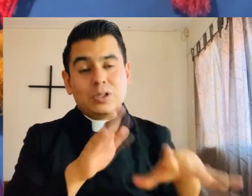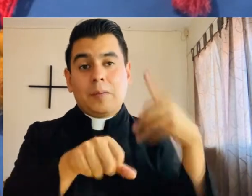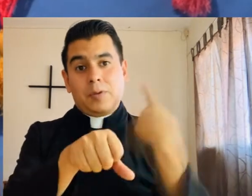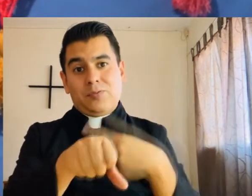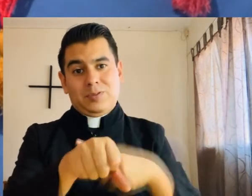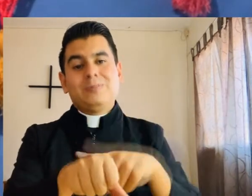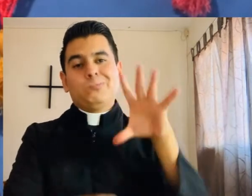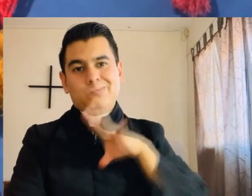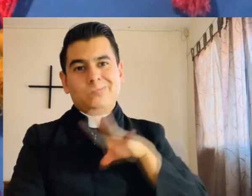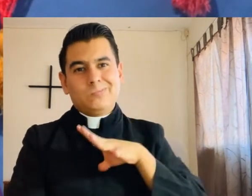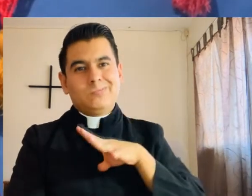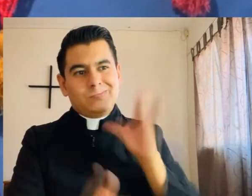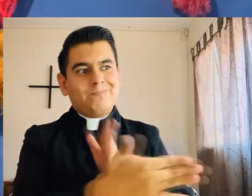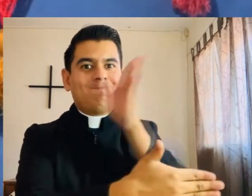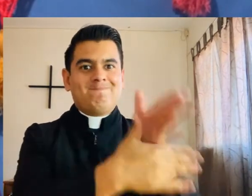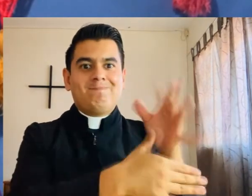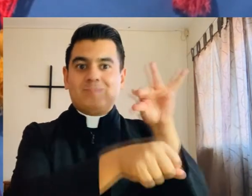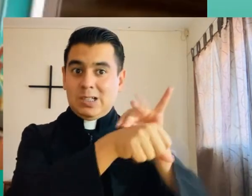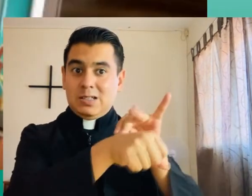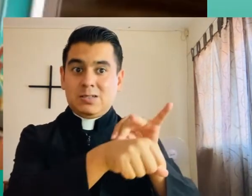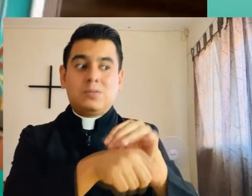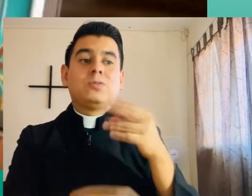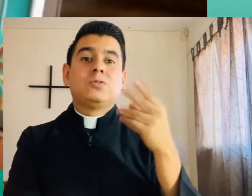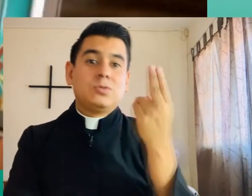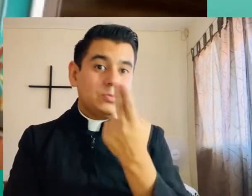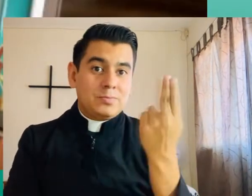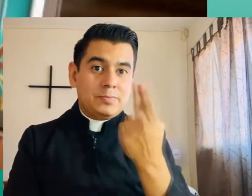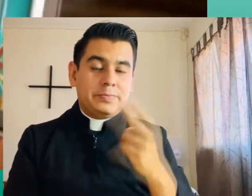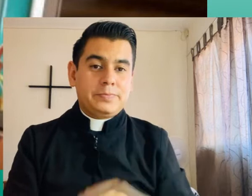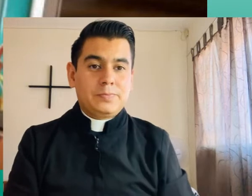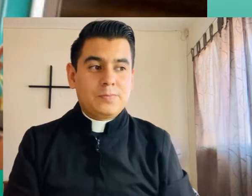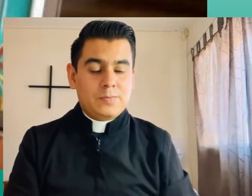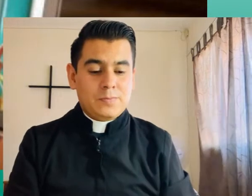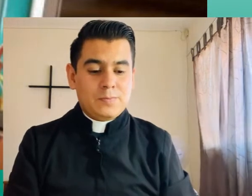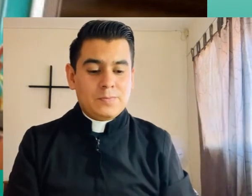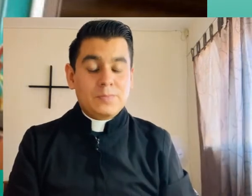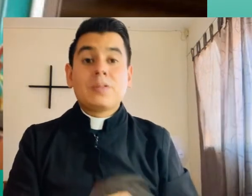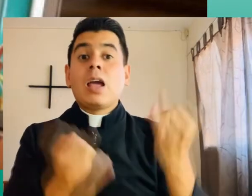es que si la enfermedad está, poco tiene que ver con asistir o no al médico.